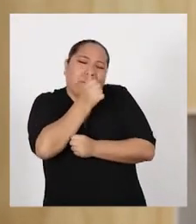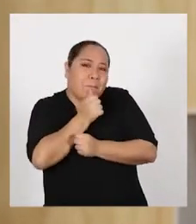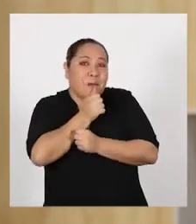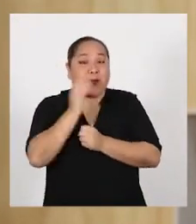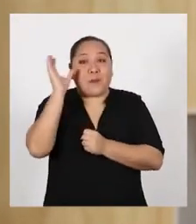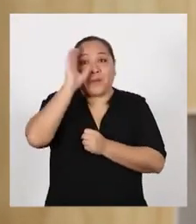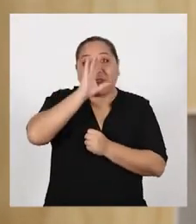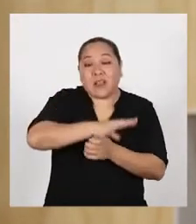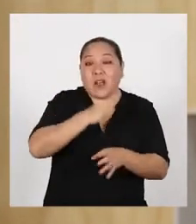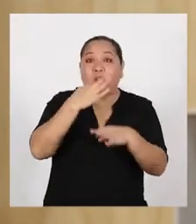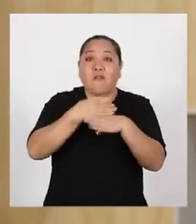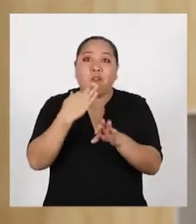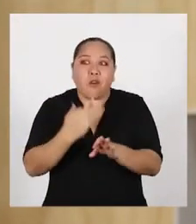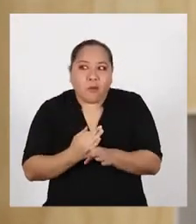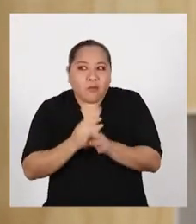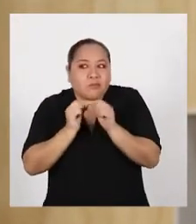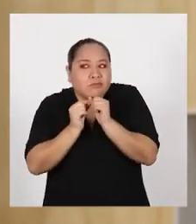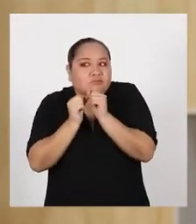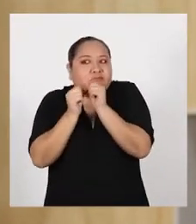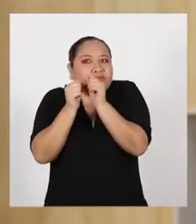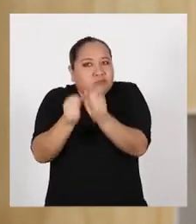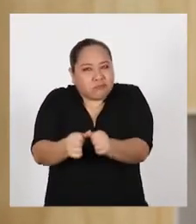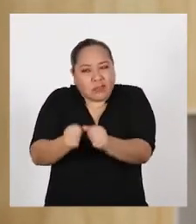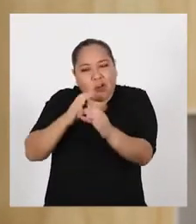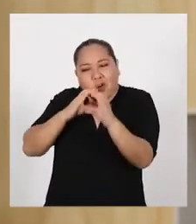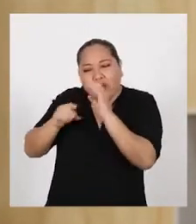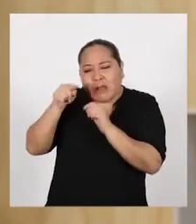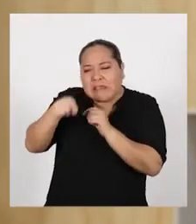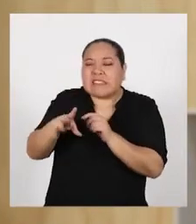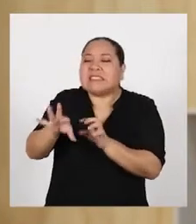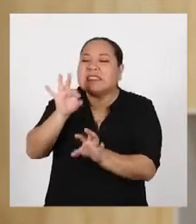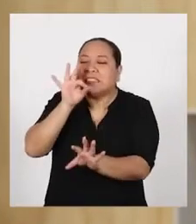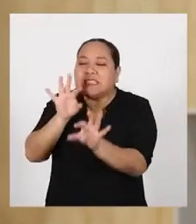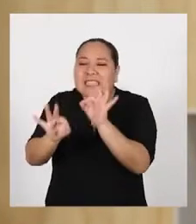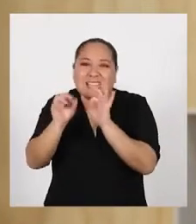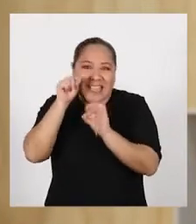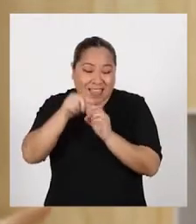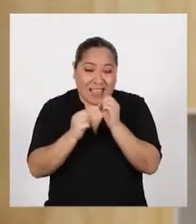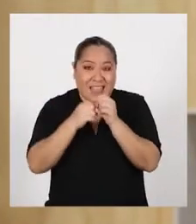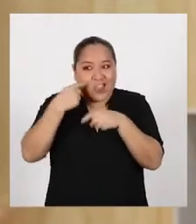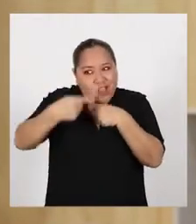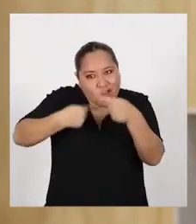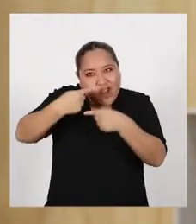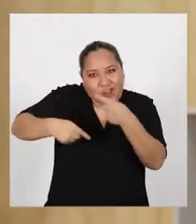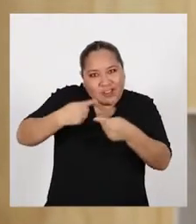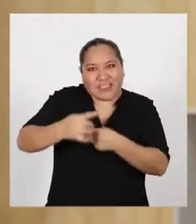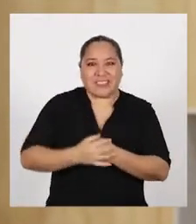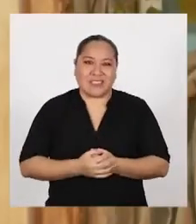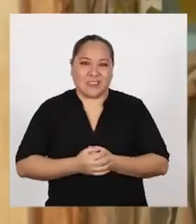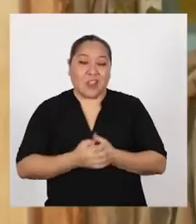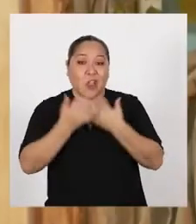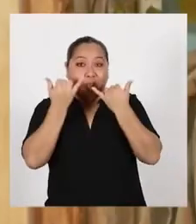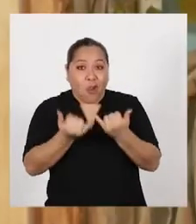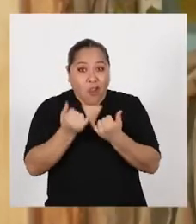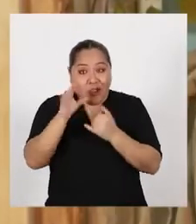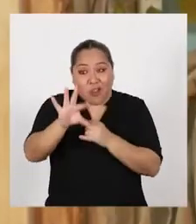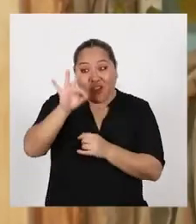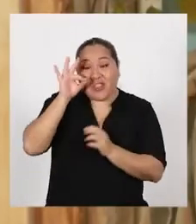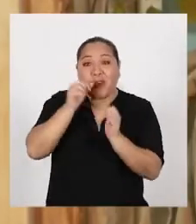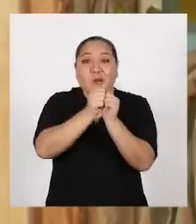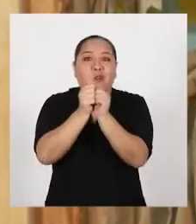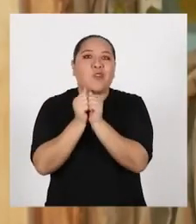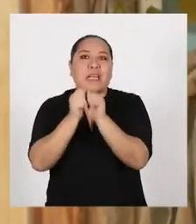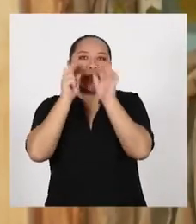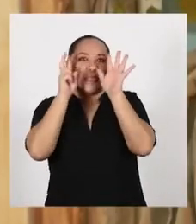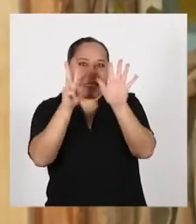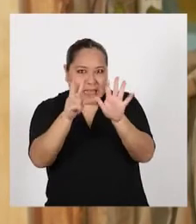paciencia y buscando formas de seguir conversando sobre sus descubrimientos en el día a día Hoy descubrimos